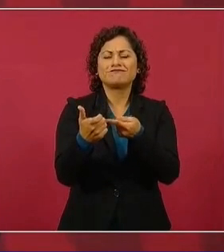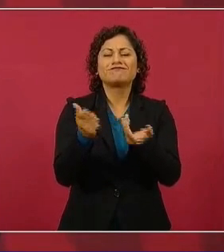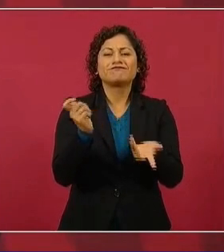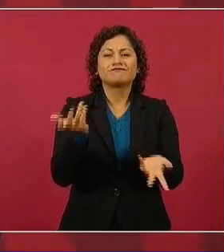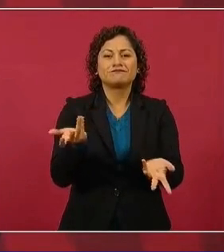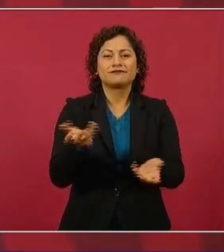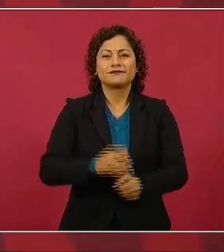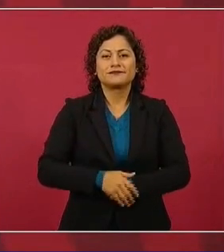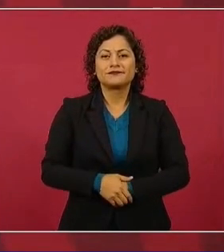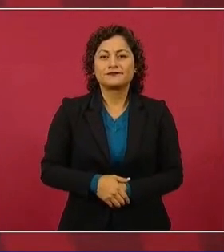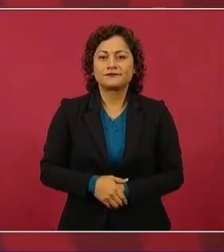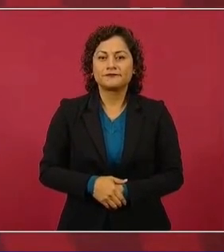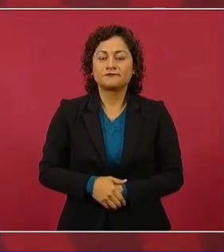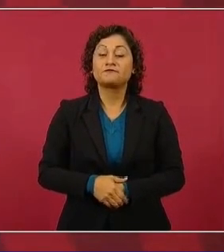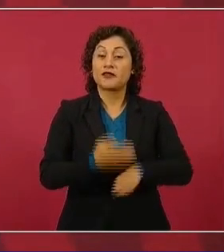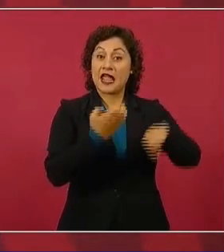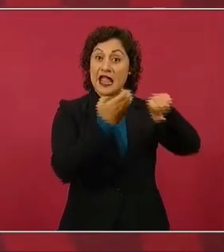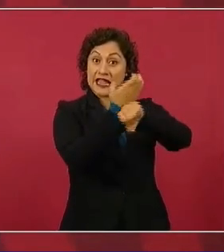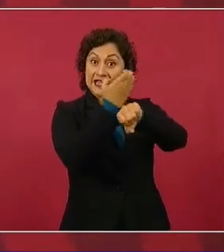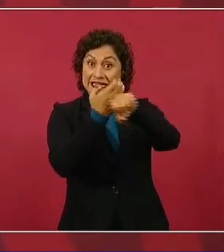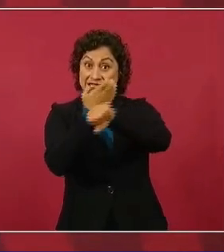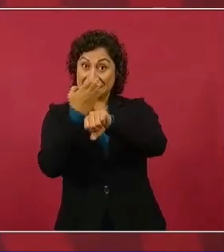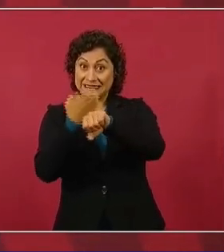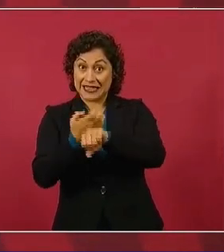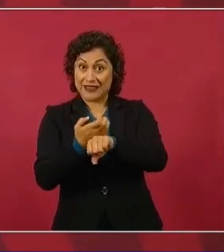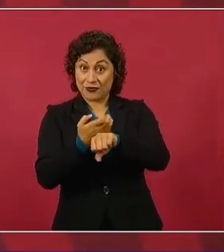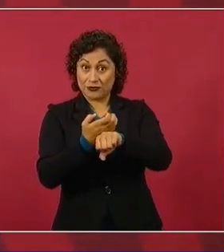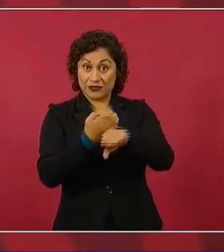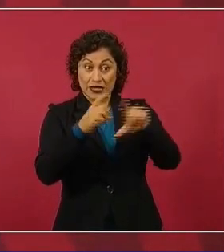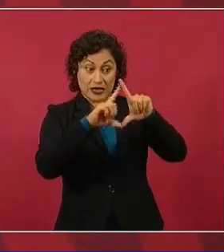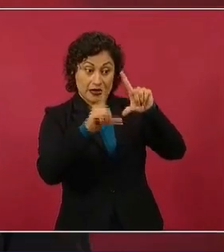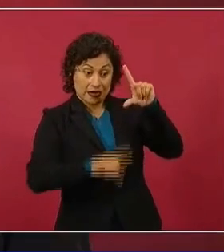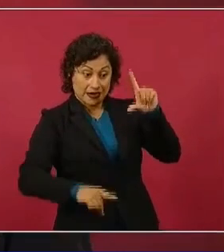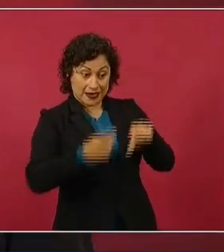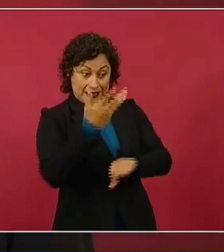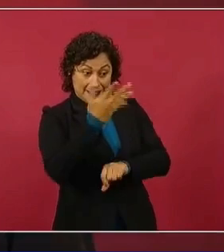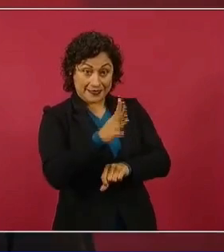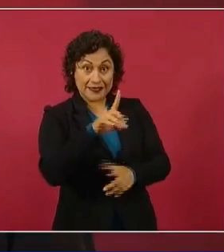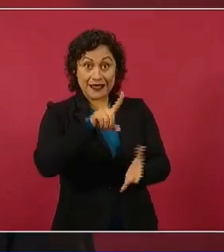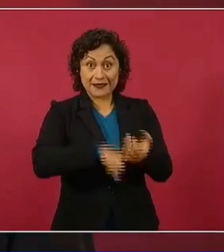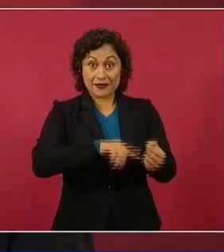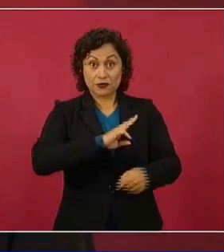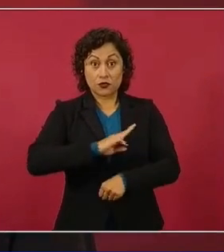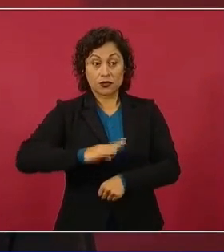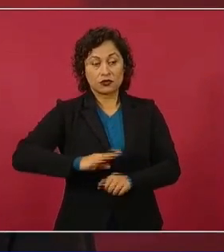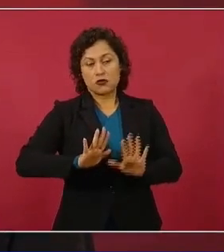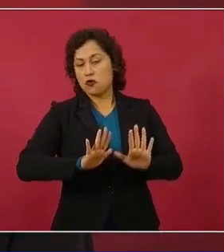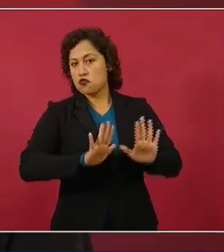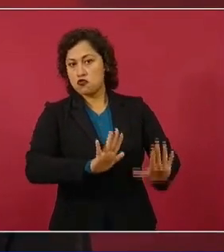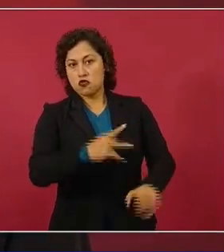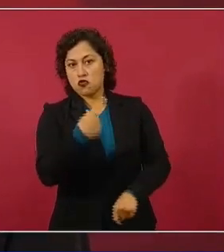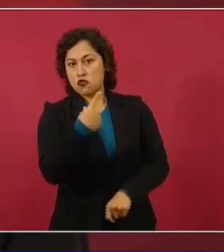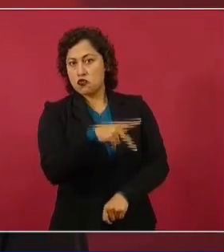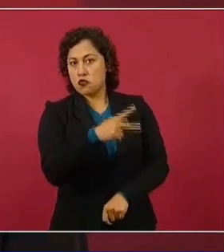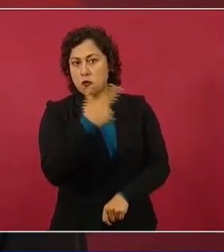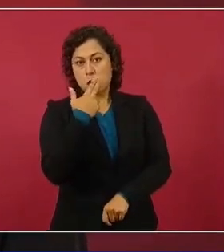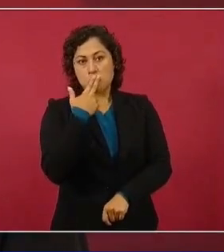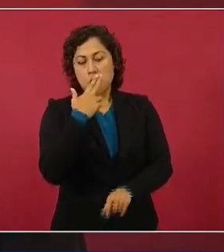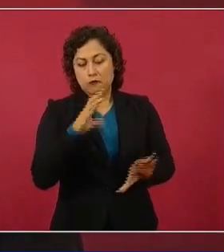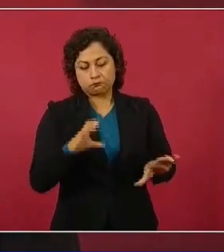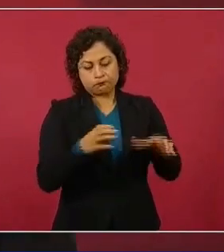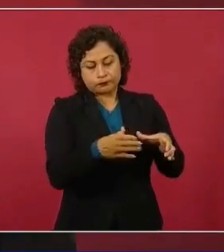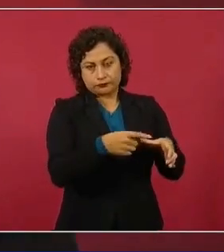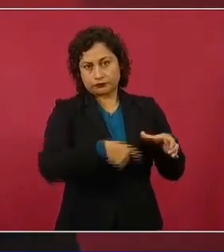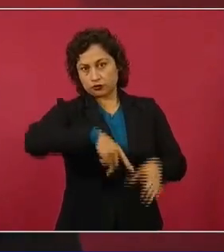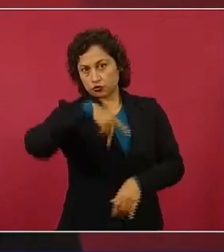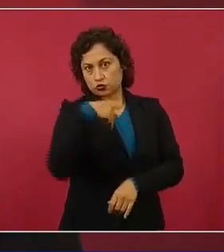los estados y en los municipios para que